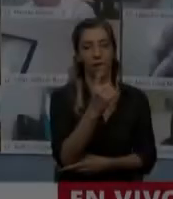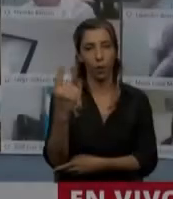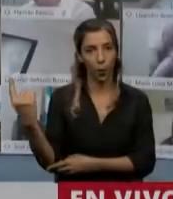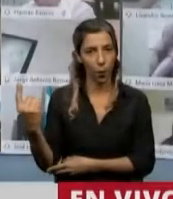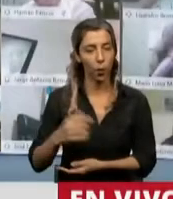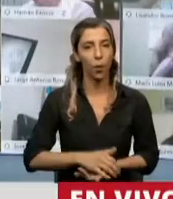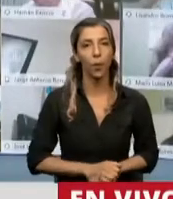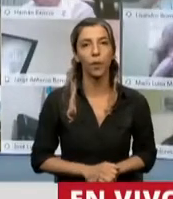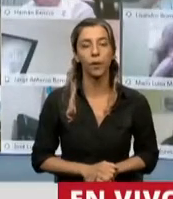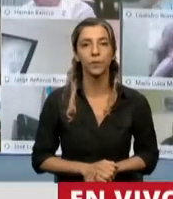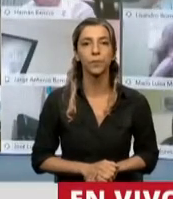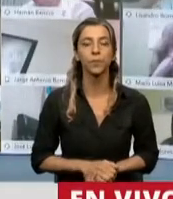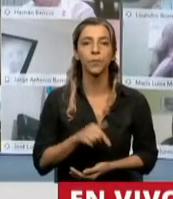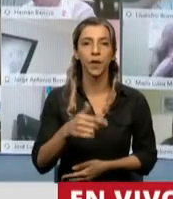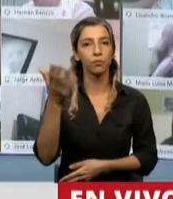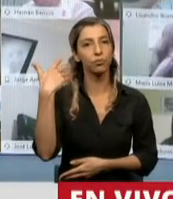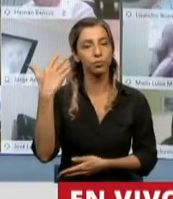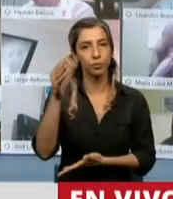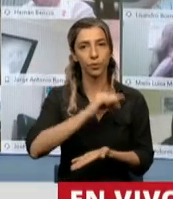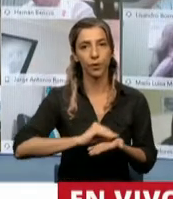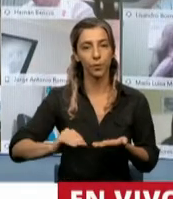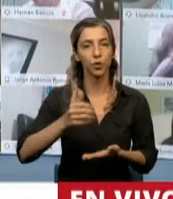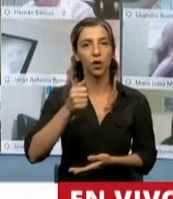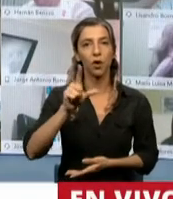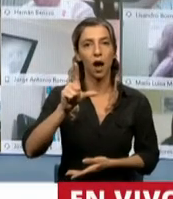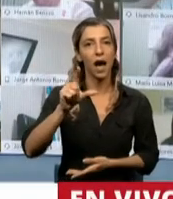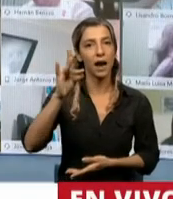Tiene la palabra el diputado Juan Carlos Alderete.